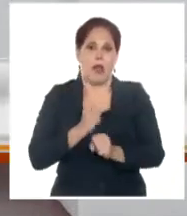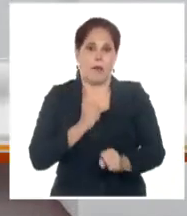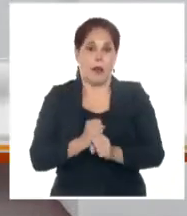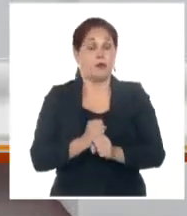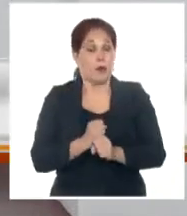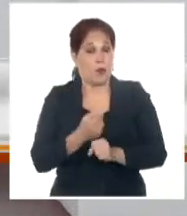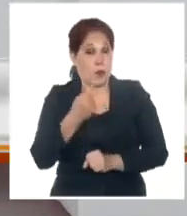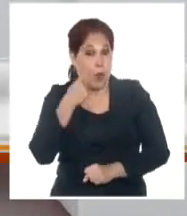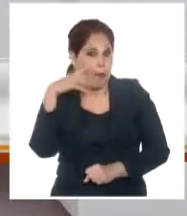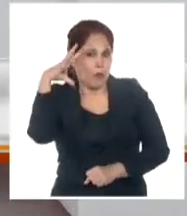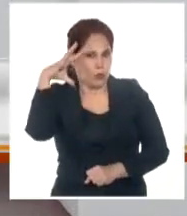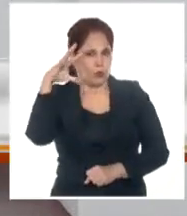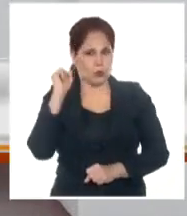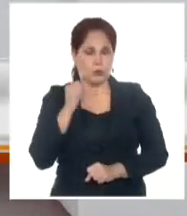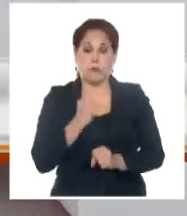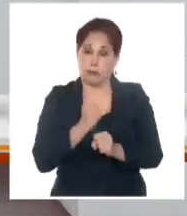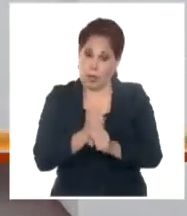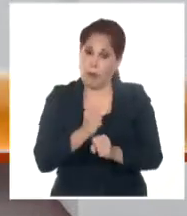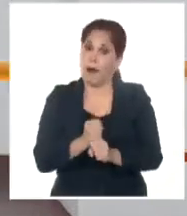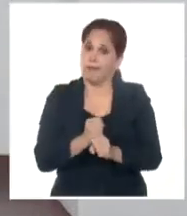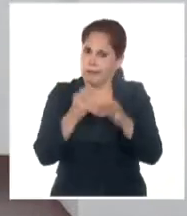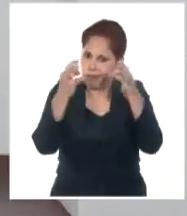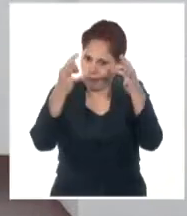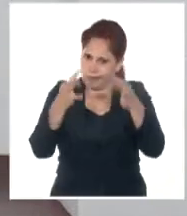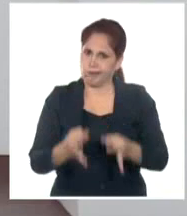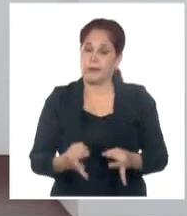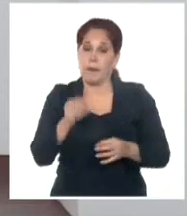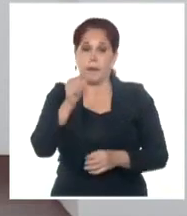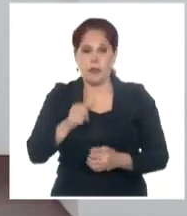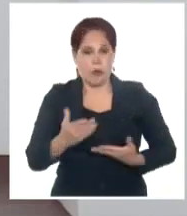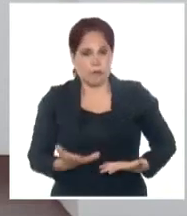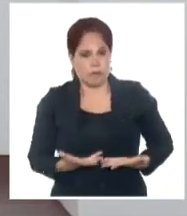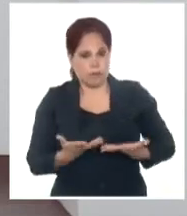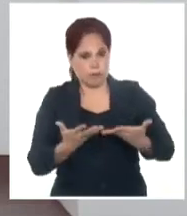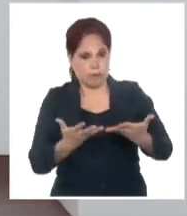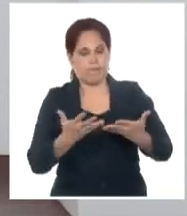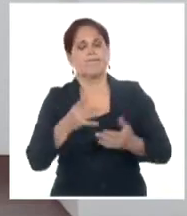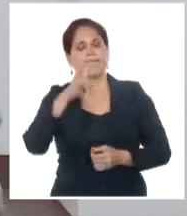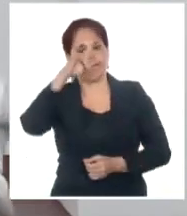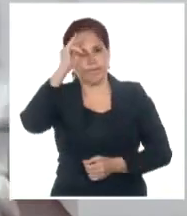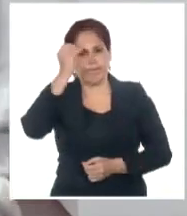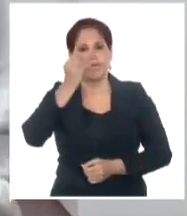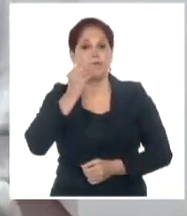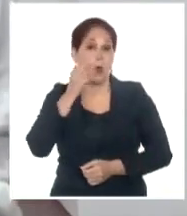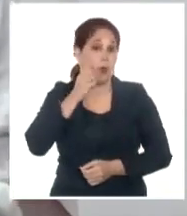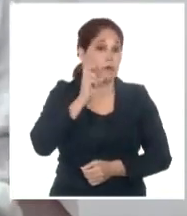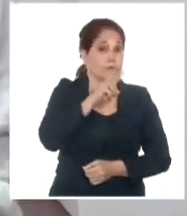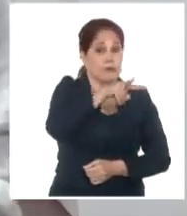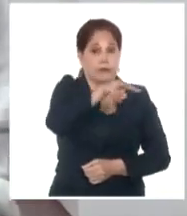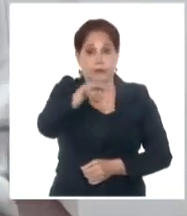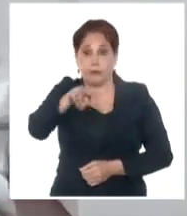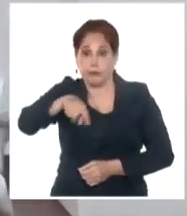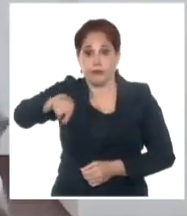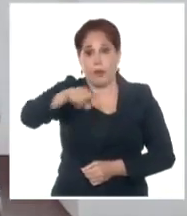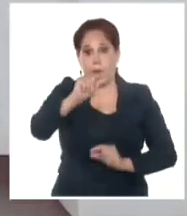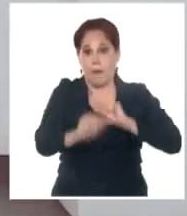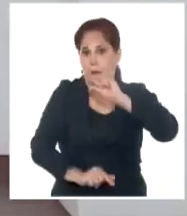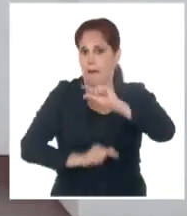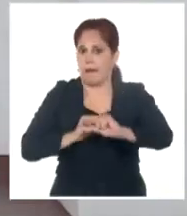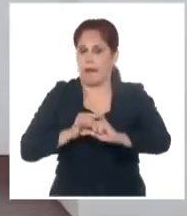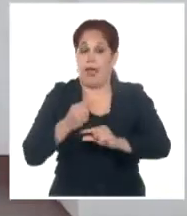puede apreciar que sí se formó un ejército de gente en este país con una vocación humanista, que han ido